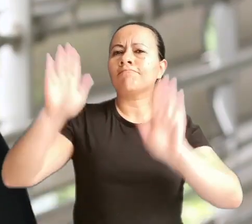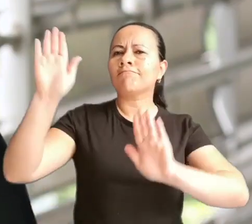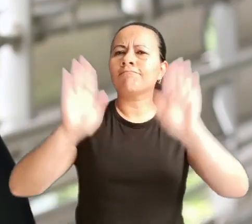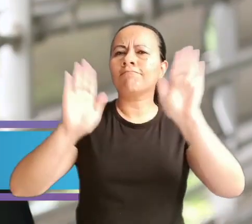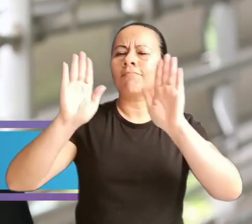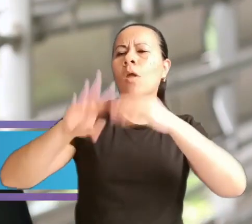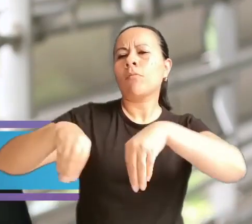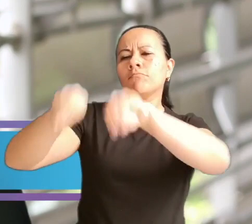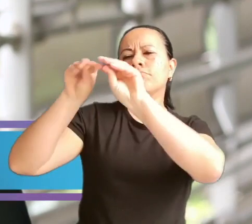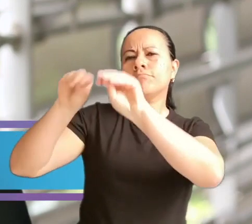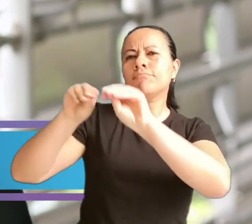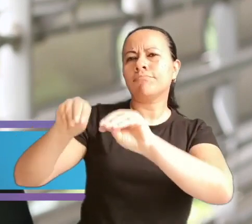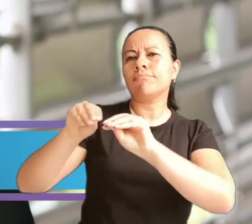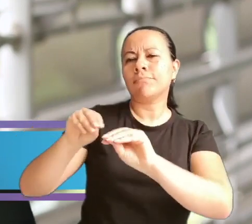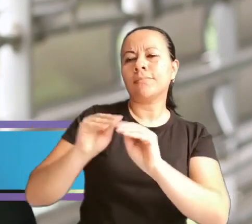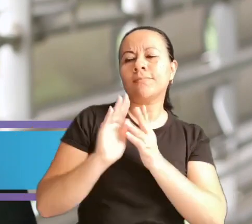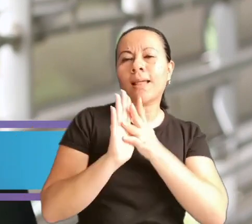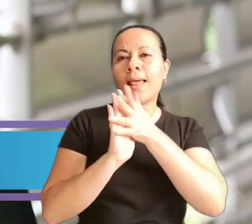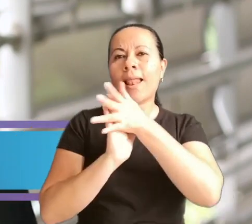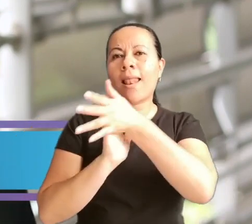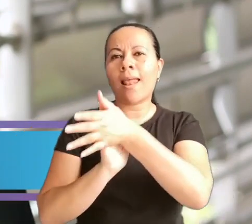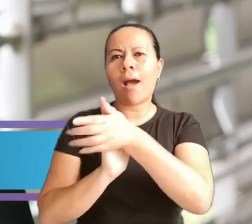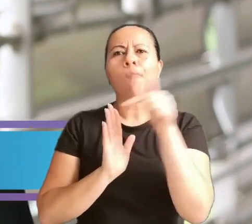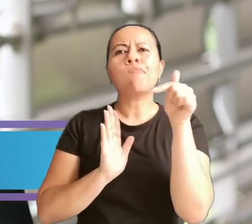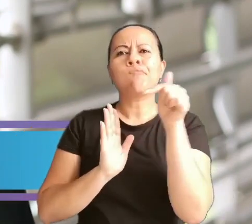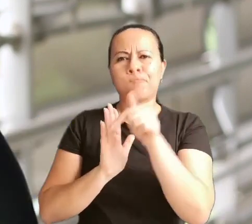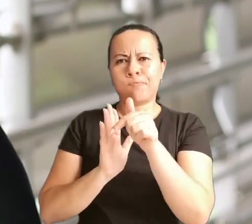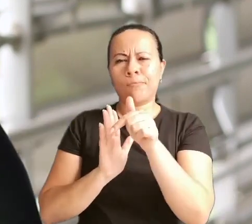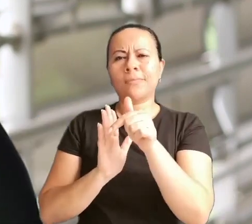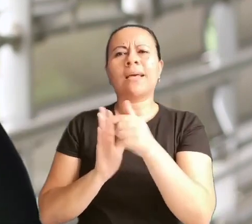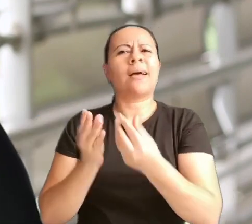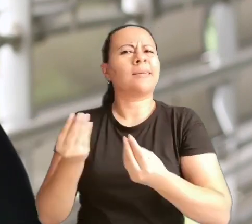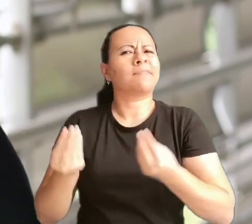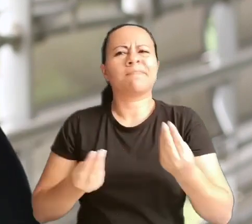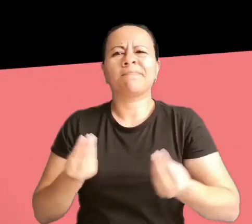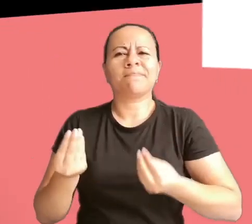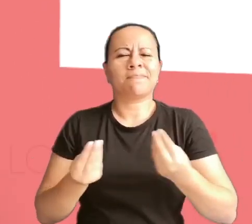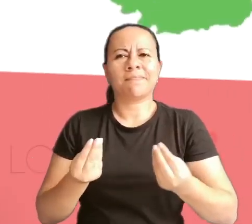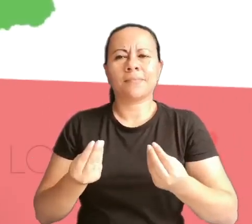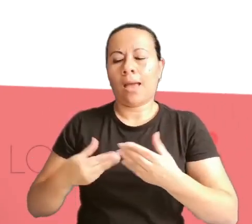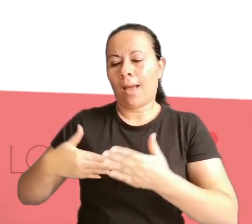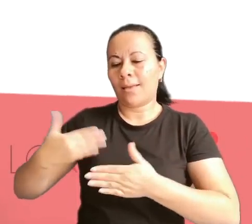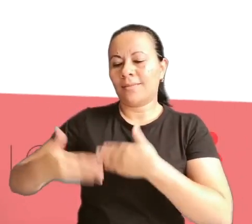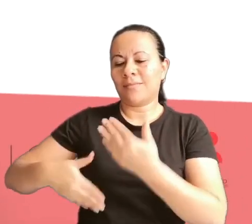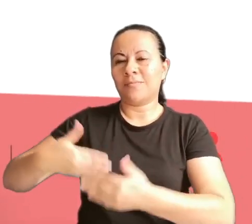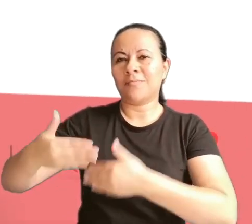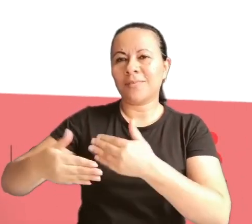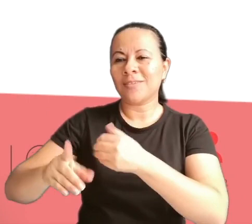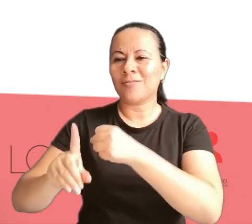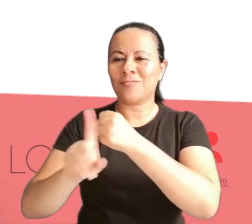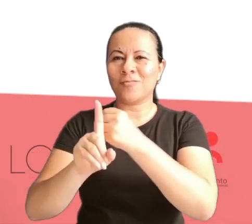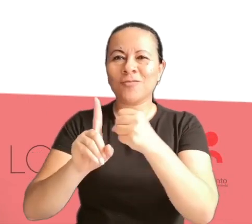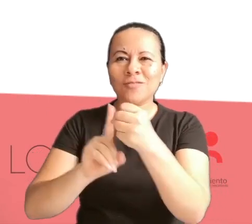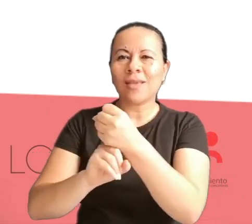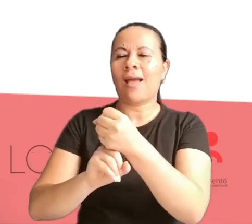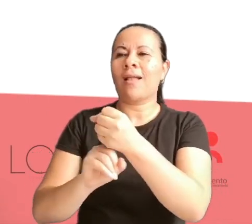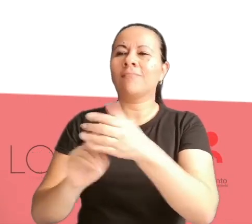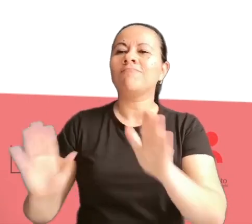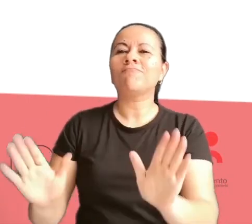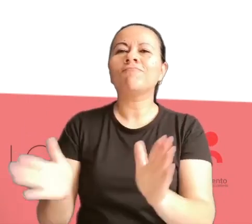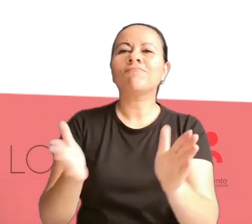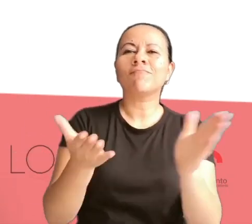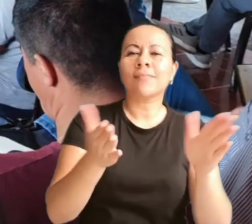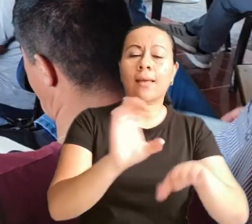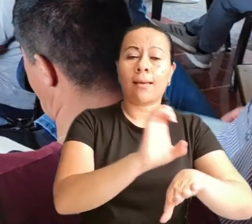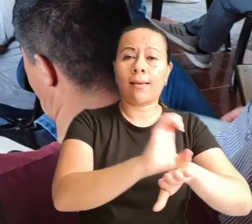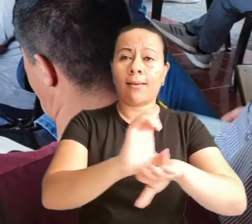candidatos formados e informados fue una capacitación a través de la cual se realizó todo un proceso de movilización social en el cual